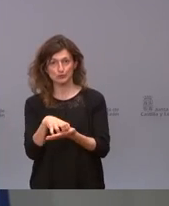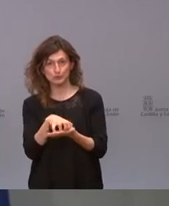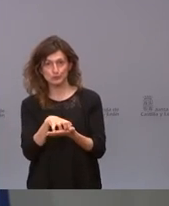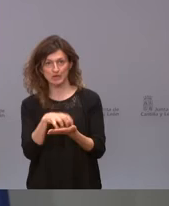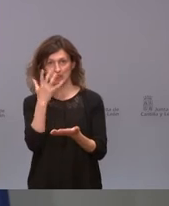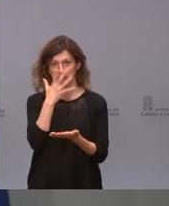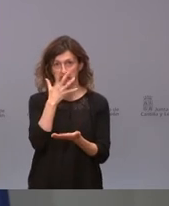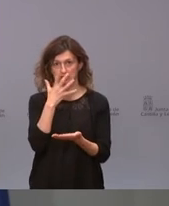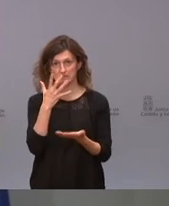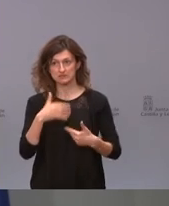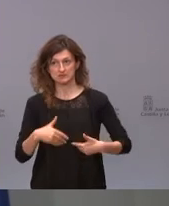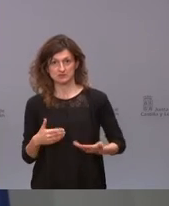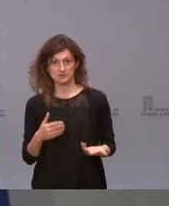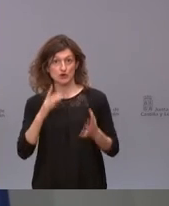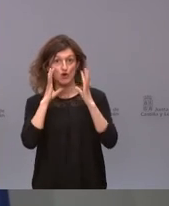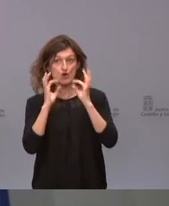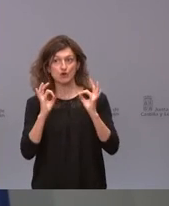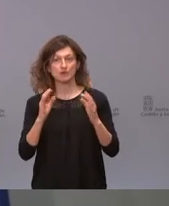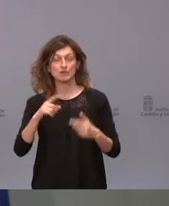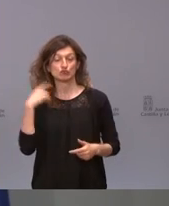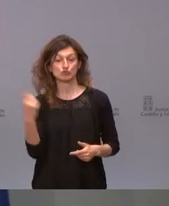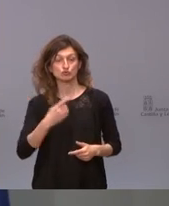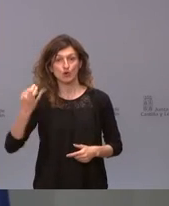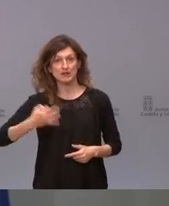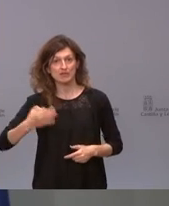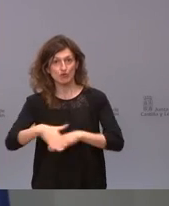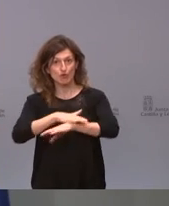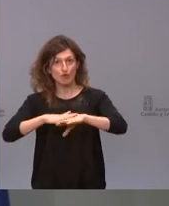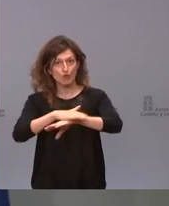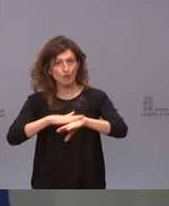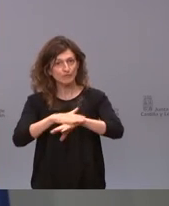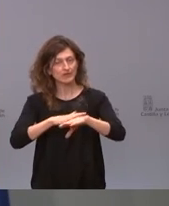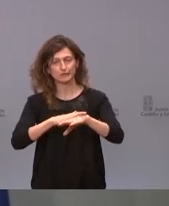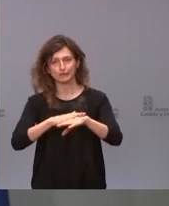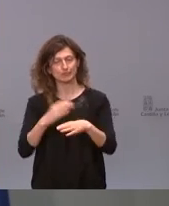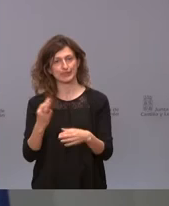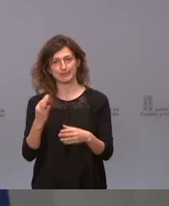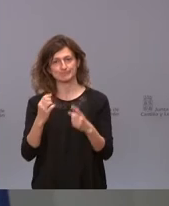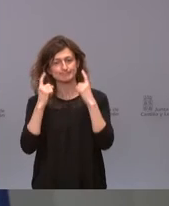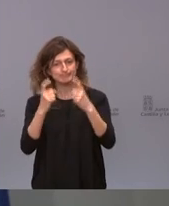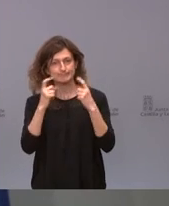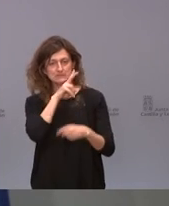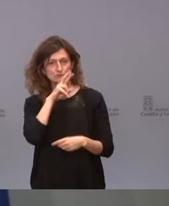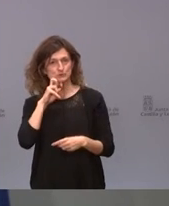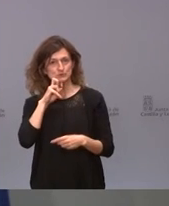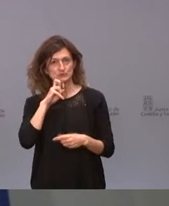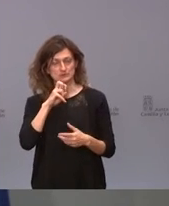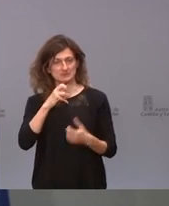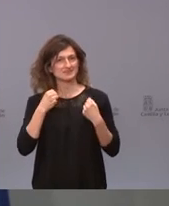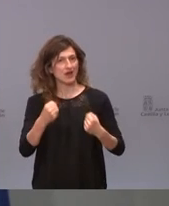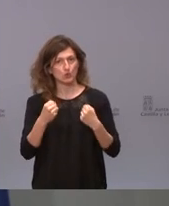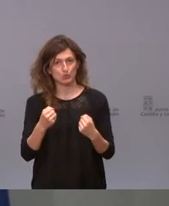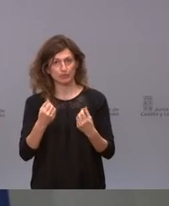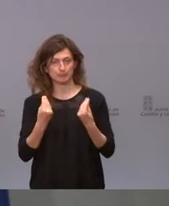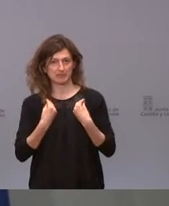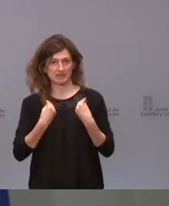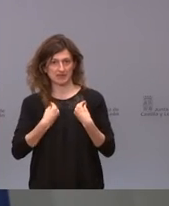incertidumbre pero nuestra obligación como gobernantes es intentar preservar al máximo la salud y la